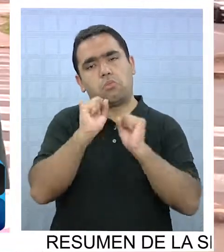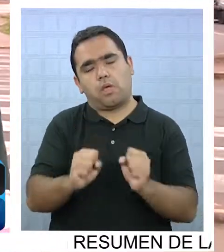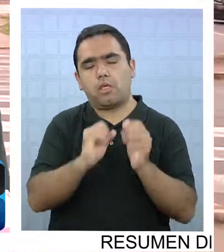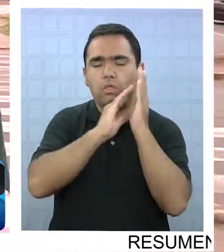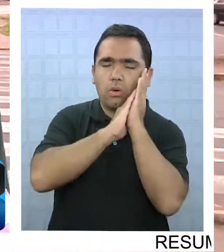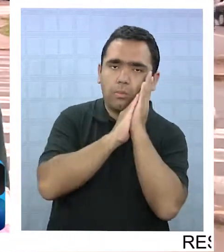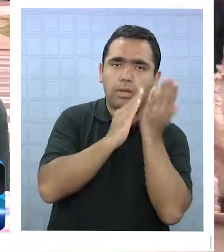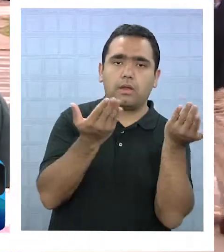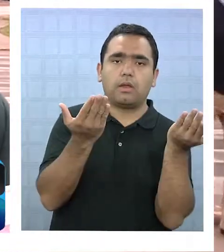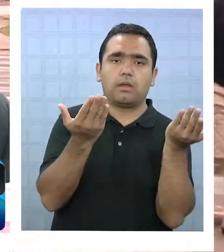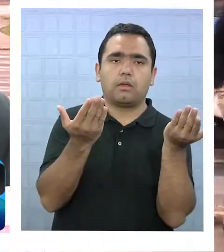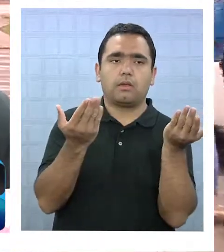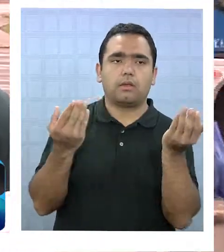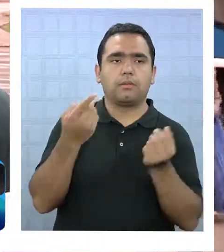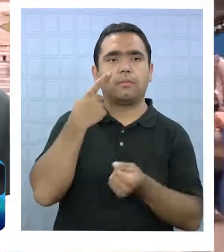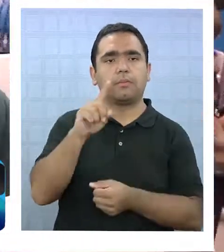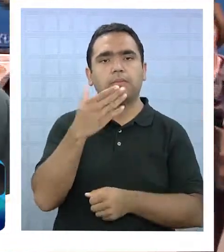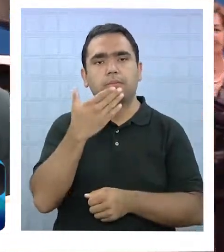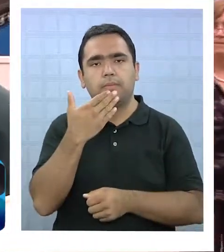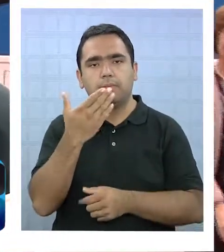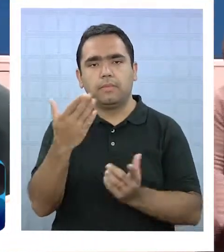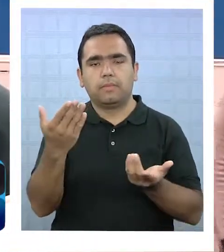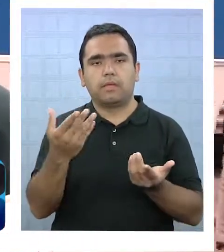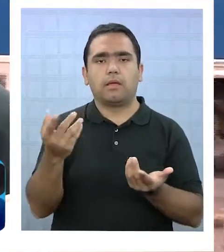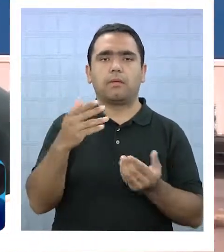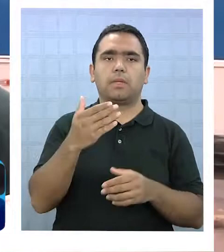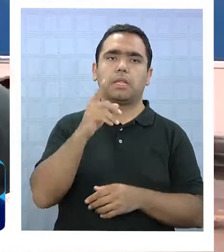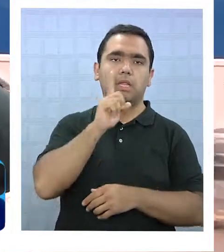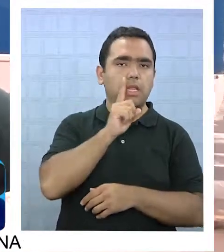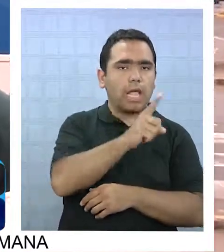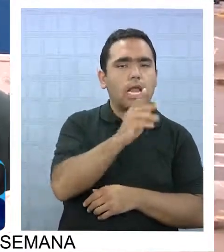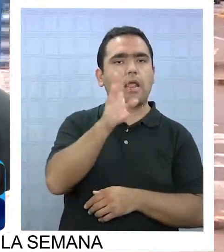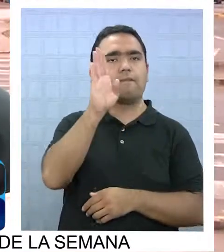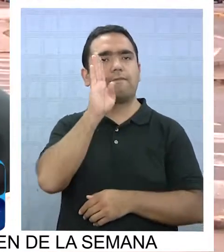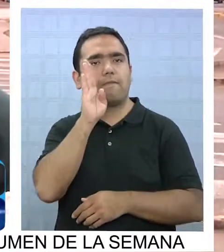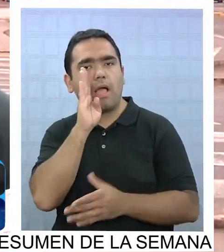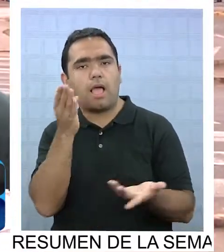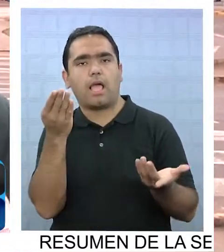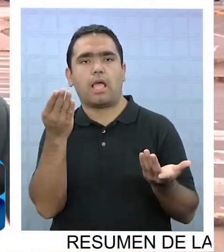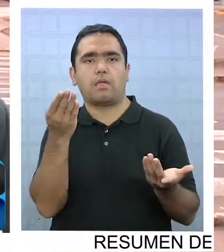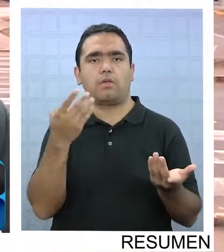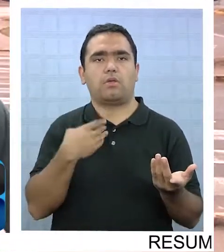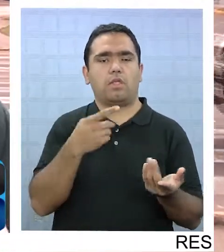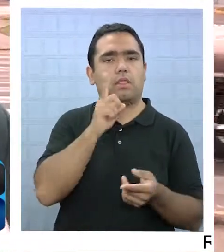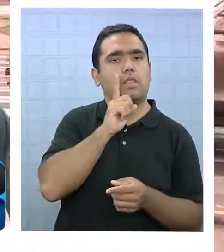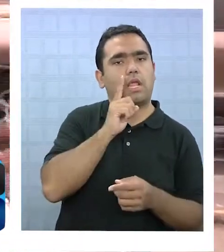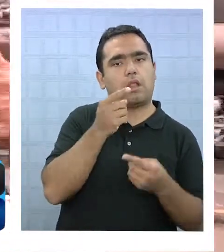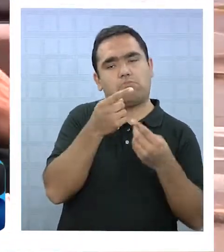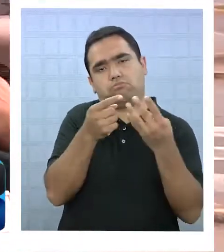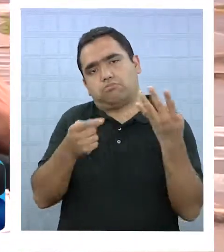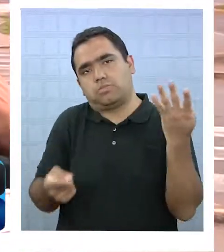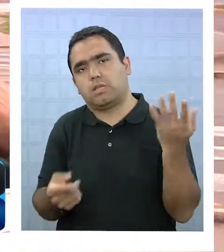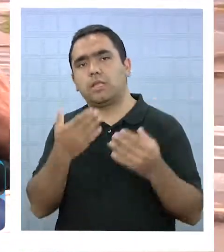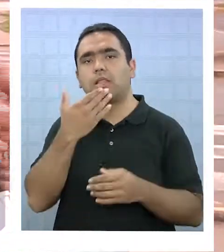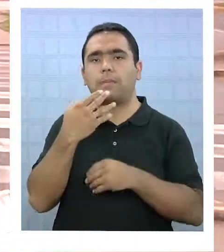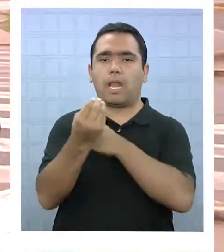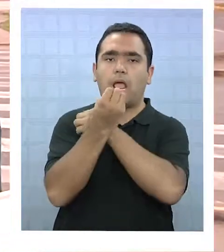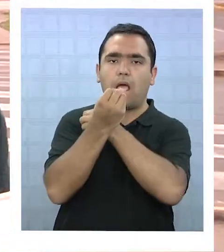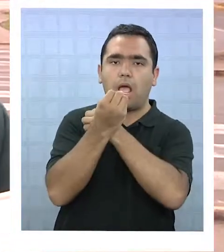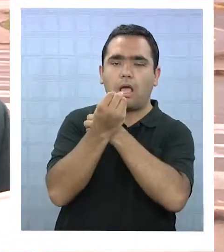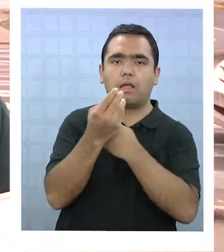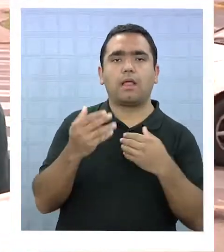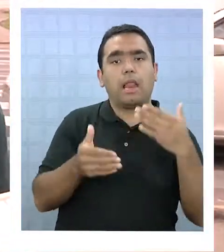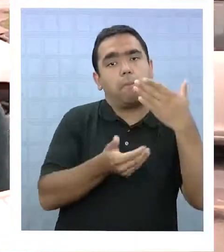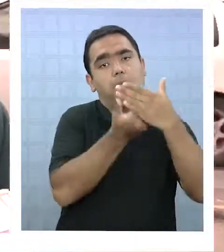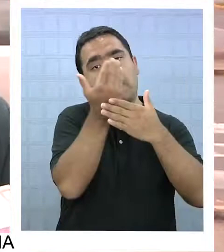lugar donde dormir, donde pernoctar, pero además tener lugar de servicio higiénico, que puedan acceder a esas prestaciones básicas, y